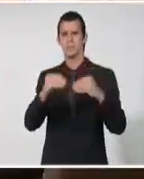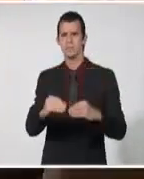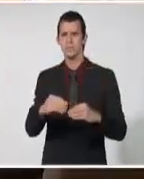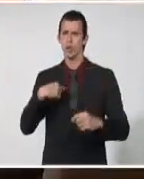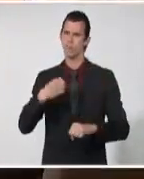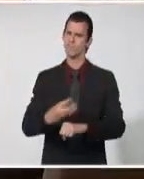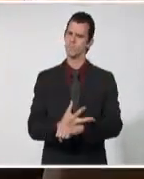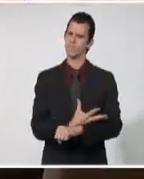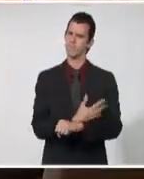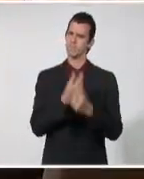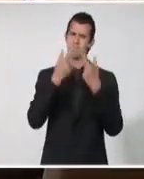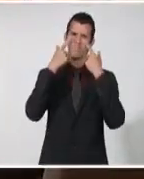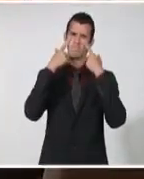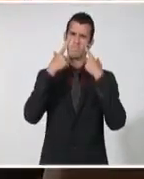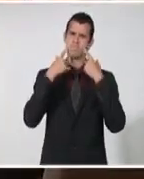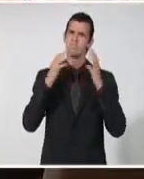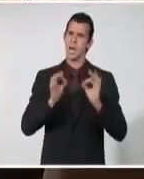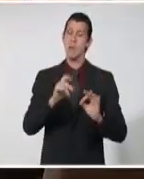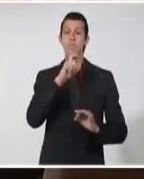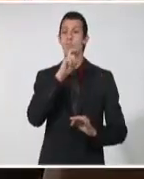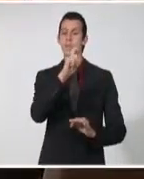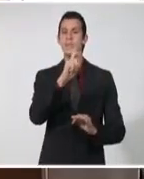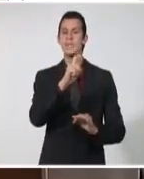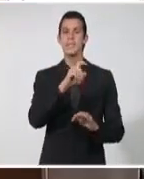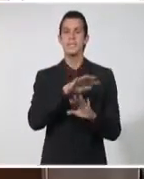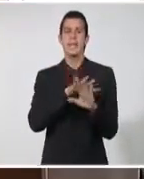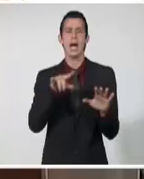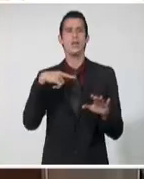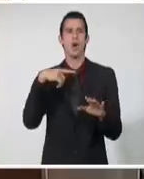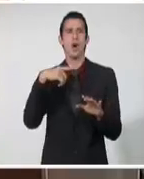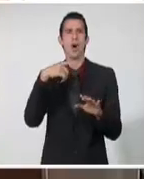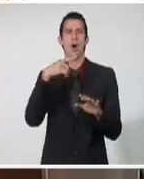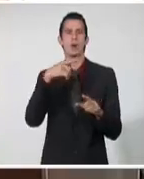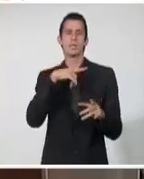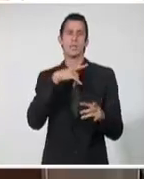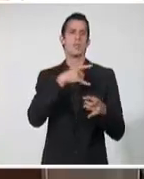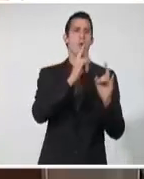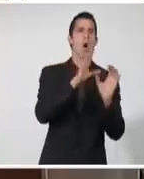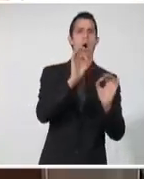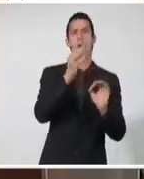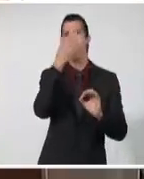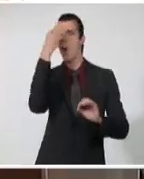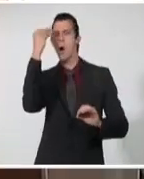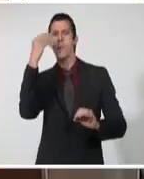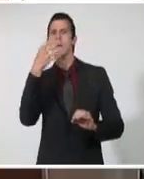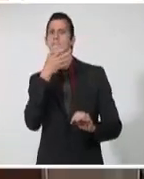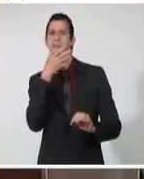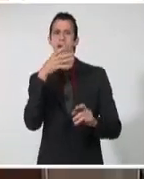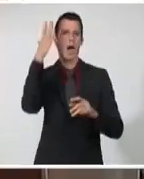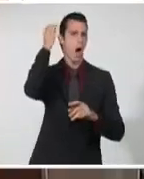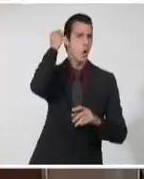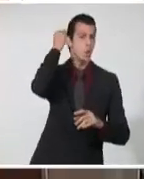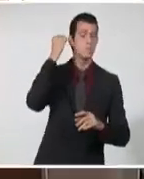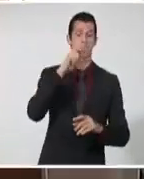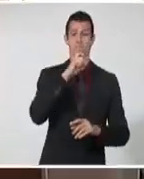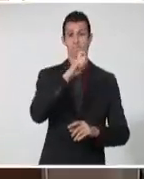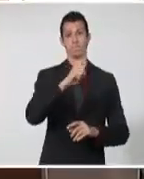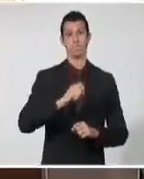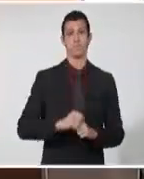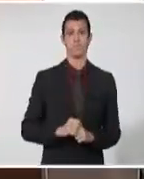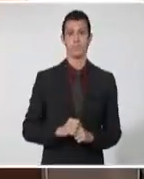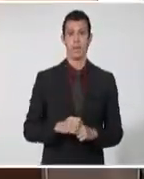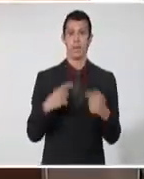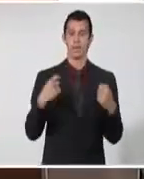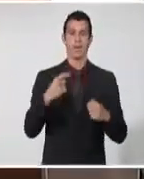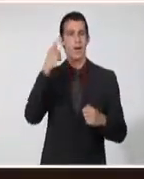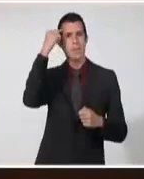y no se imagina el mundo sin ustedes. Tenemos que buscar los modos y contar cómo se hizo la revolución cubana. Ahora que todavía